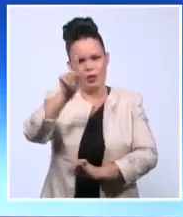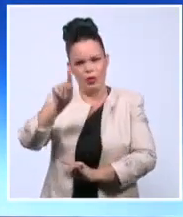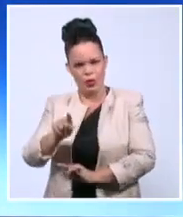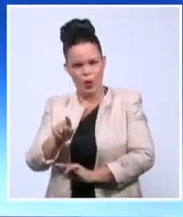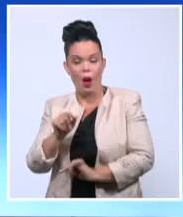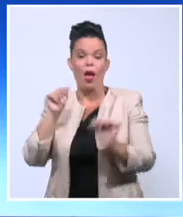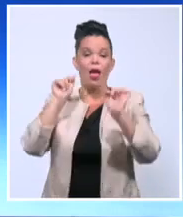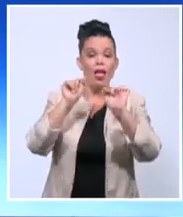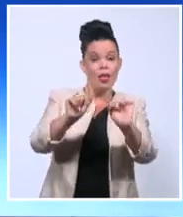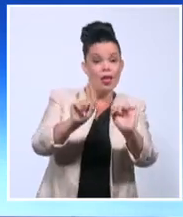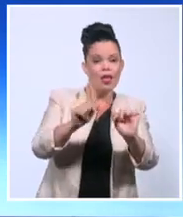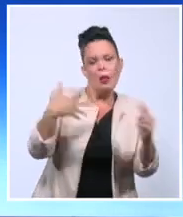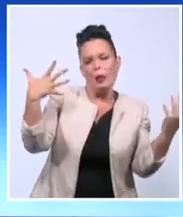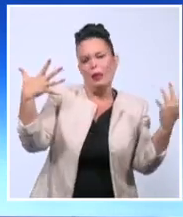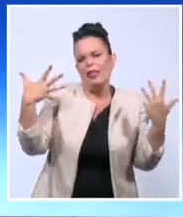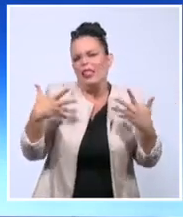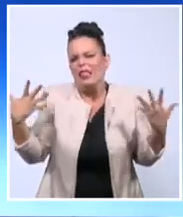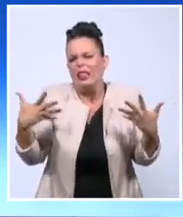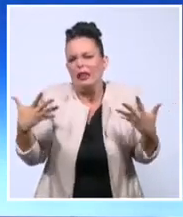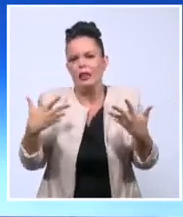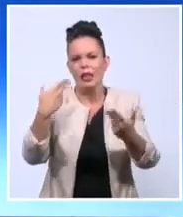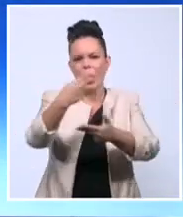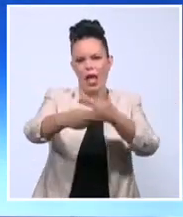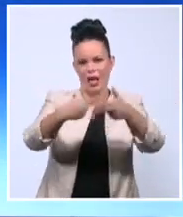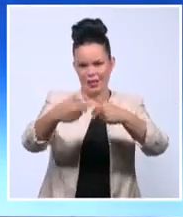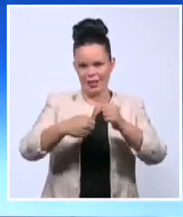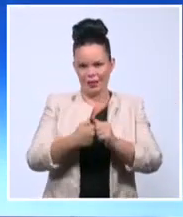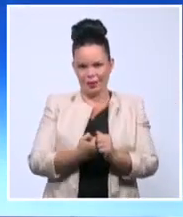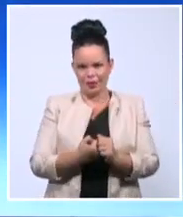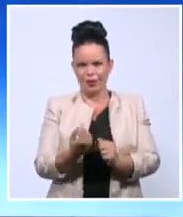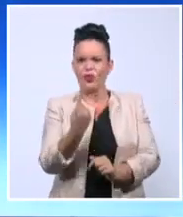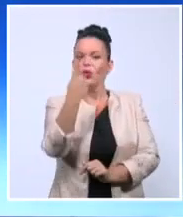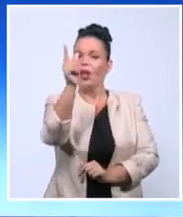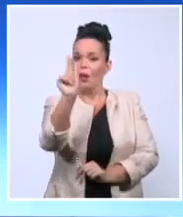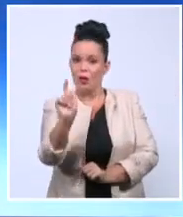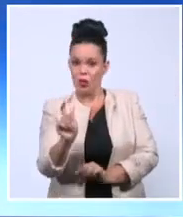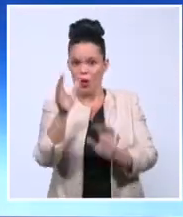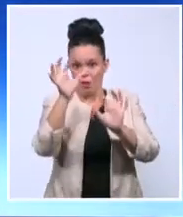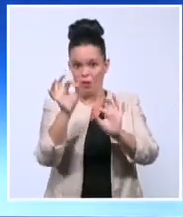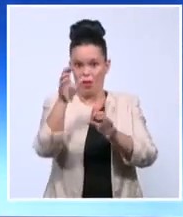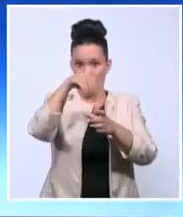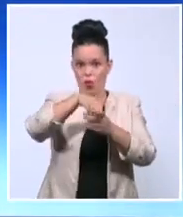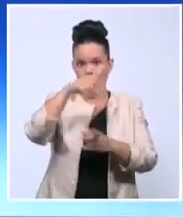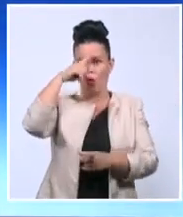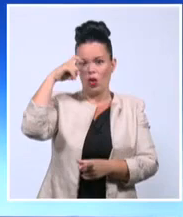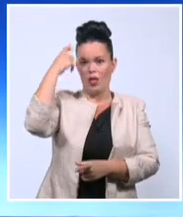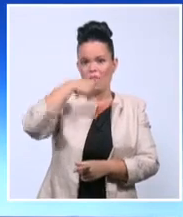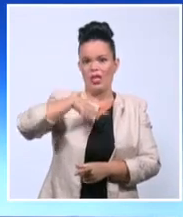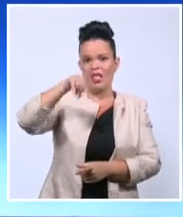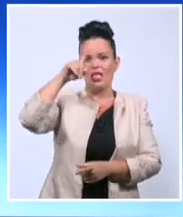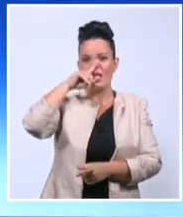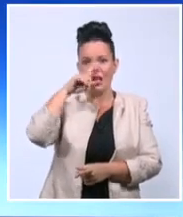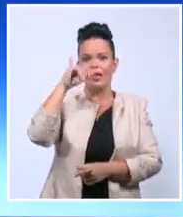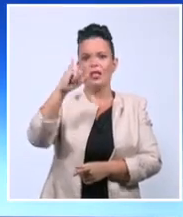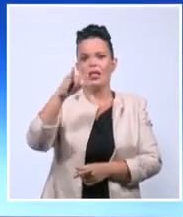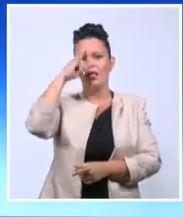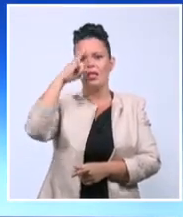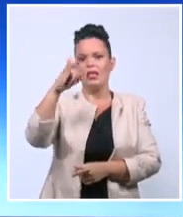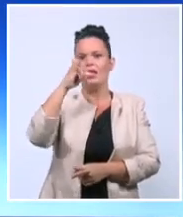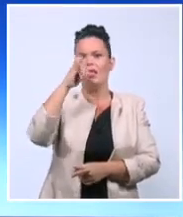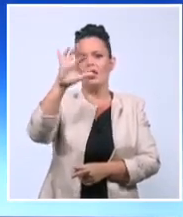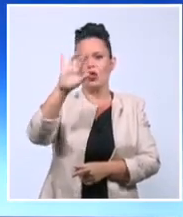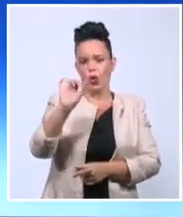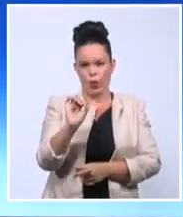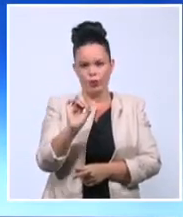hoy de otro de los farsantes de San Isidro. Y juzgue si ese, este que vamos a ver, es el ideal de ser